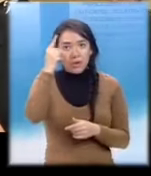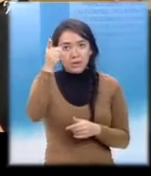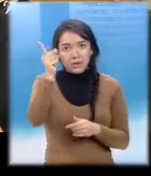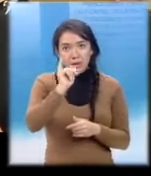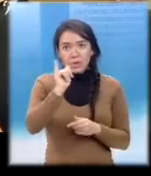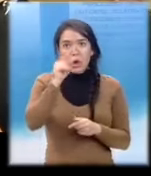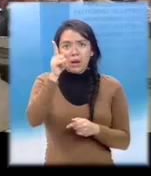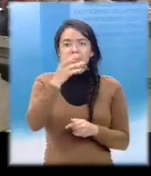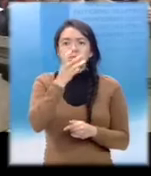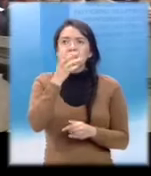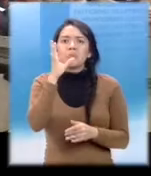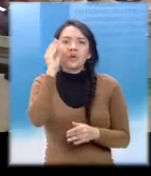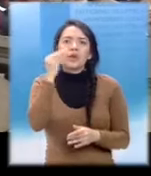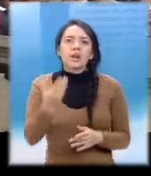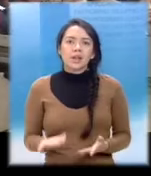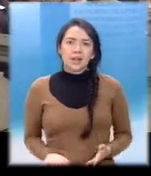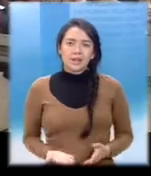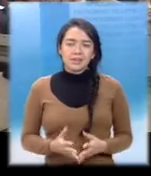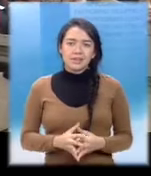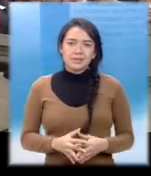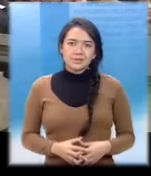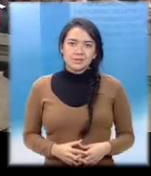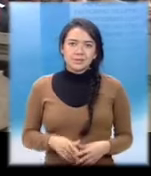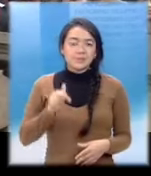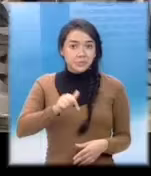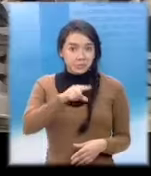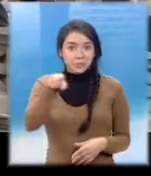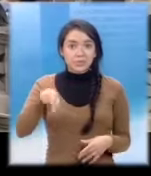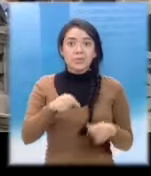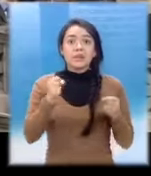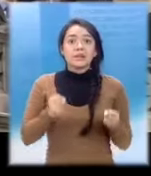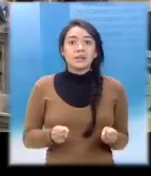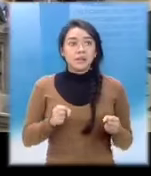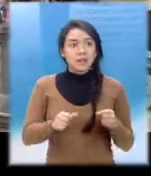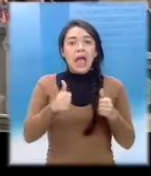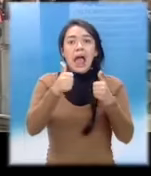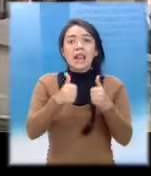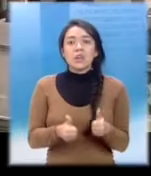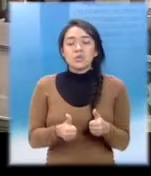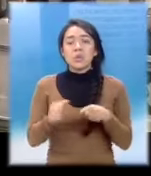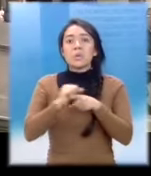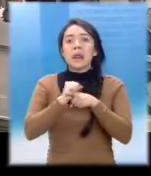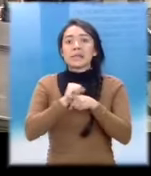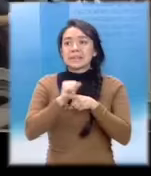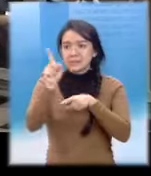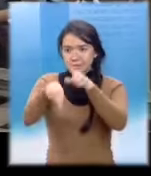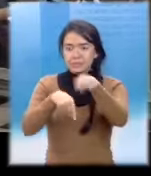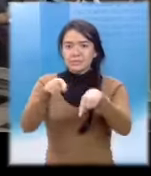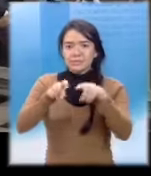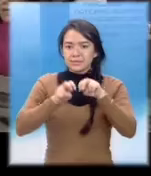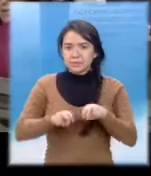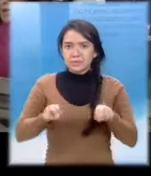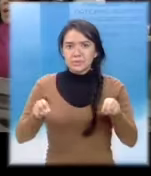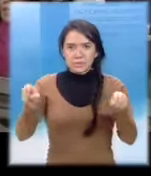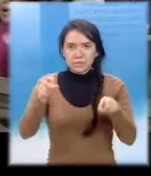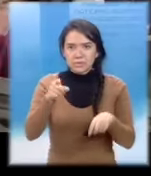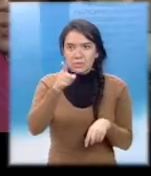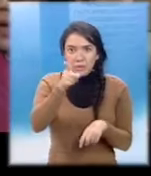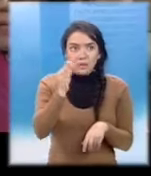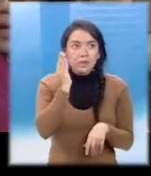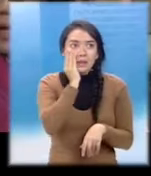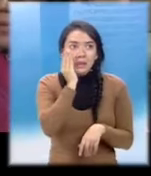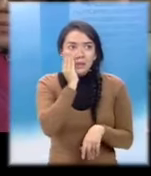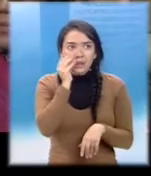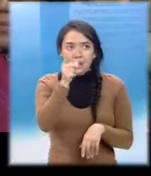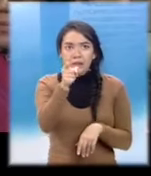molesta ahora? Tanto así que tuvieron que llenar las butacas con alumnos y practicantes ¿Qué es eso? Doña Sandra No, pero